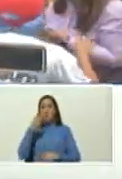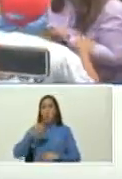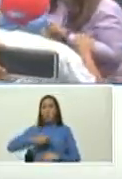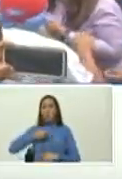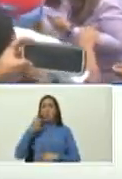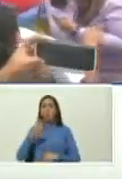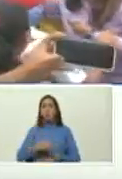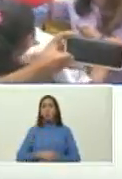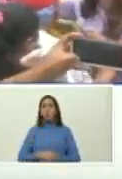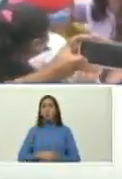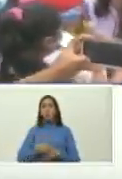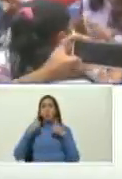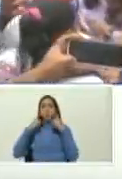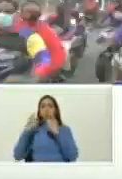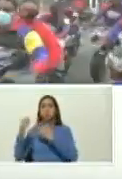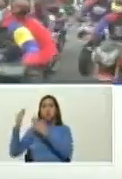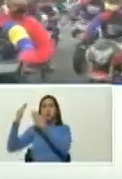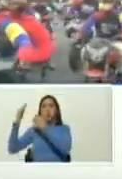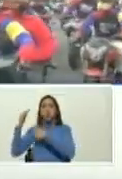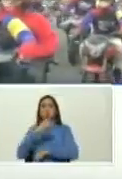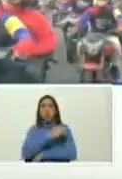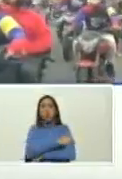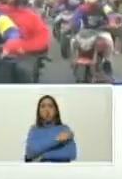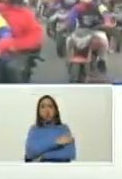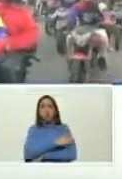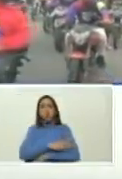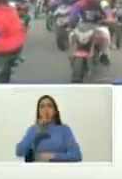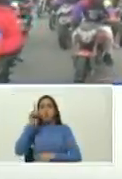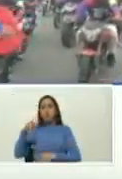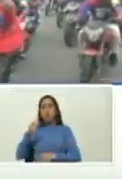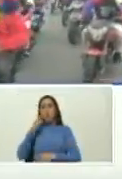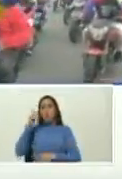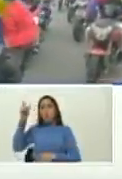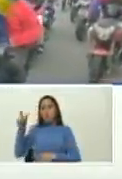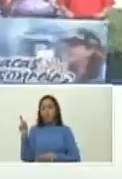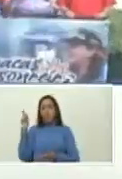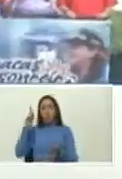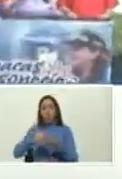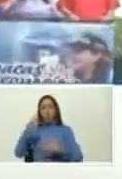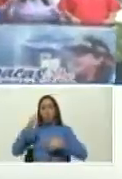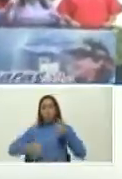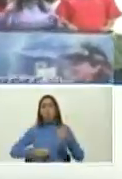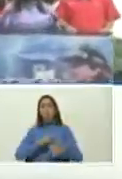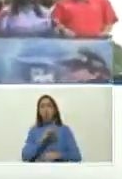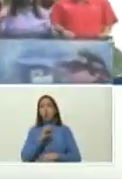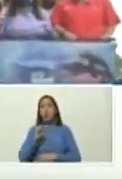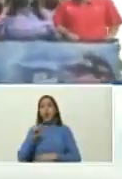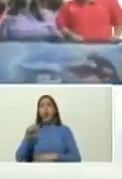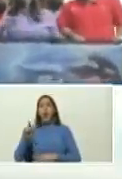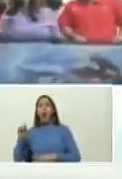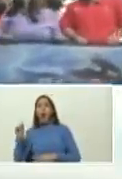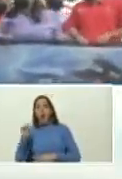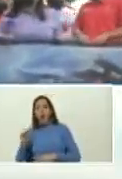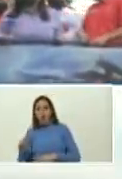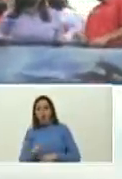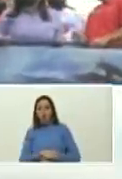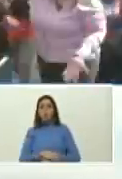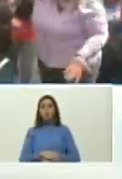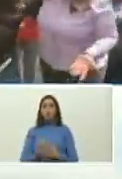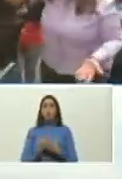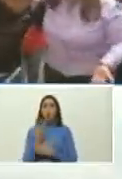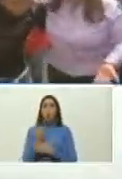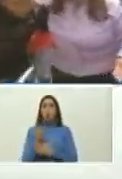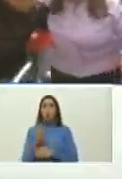copa está Manuel Rosales Manuel Rosales que regresó al país para ser candidato Manuel Rosales estaba